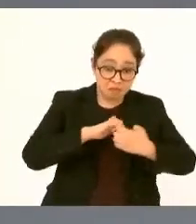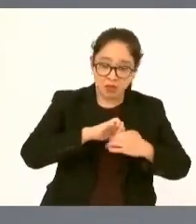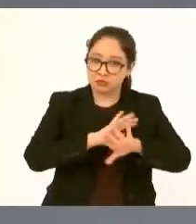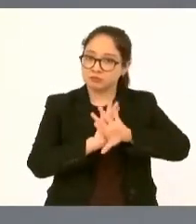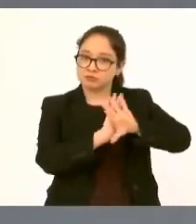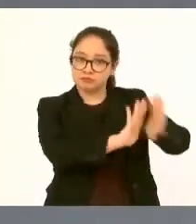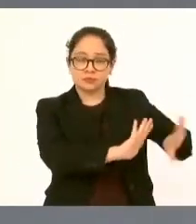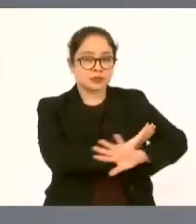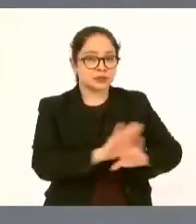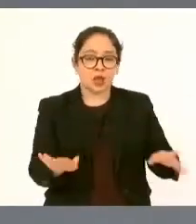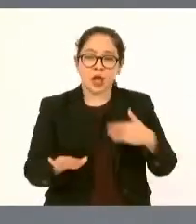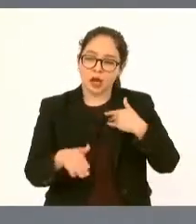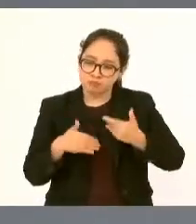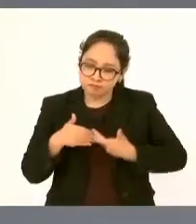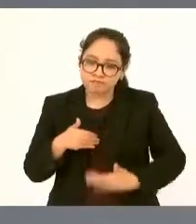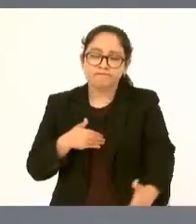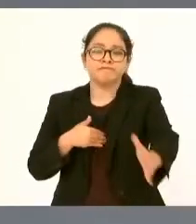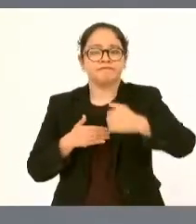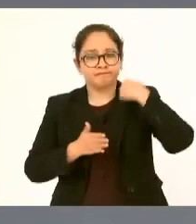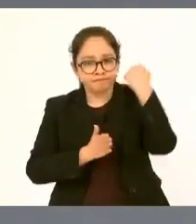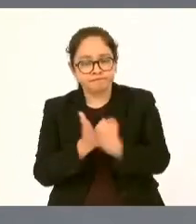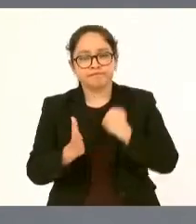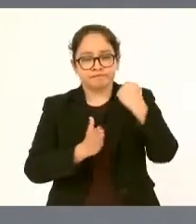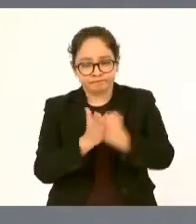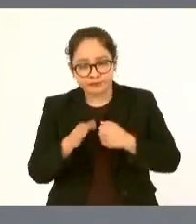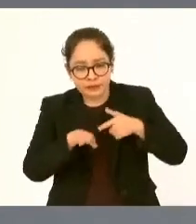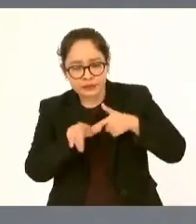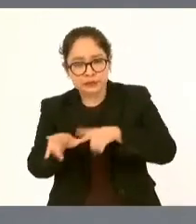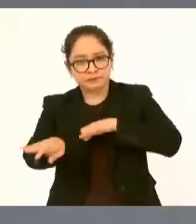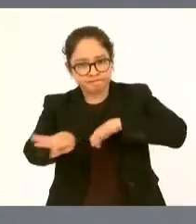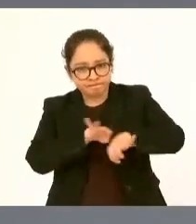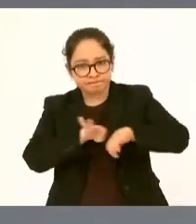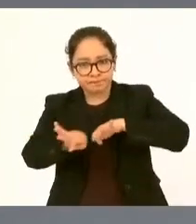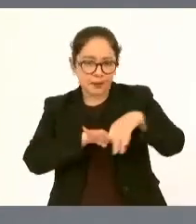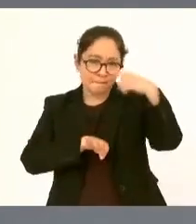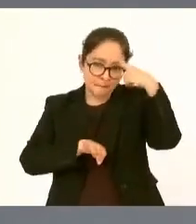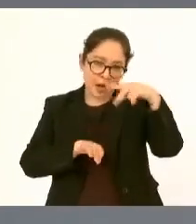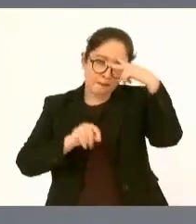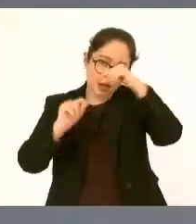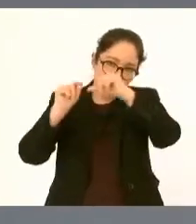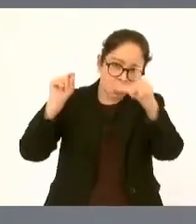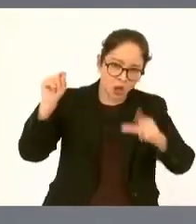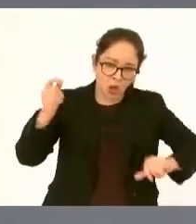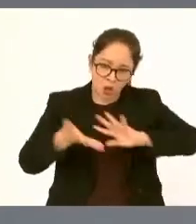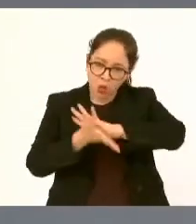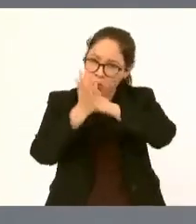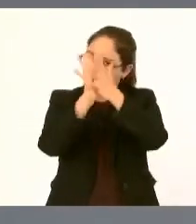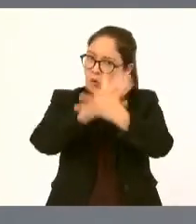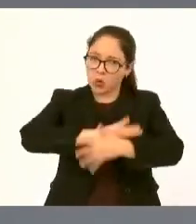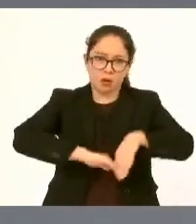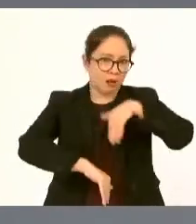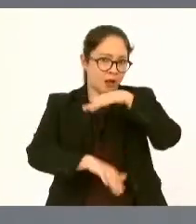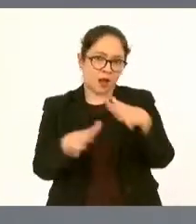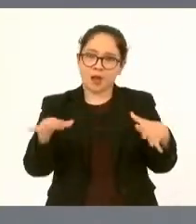impulso vamos hacia adelante a la transformación de México ya que se olviden